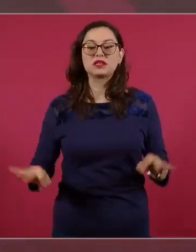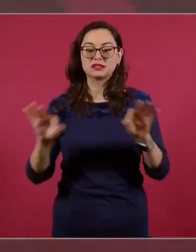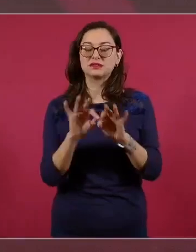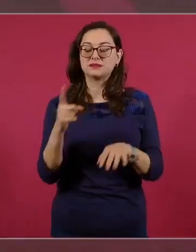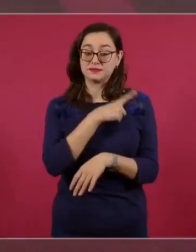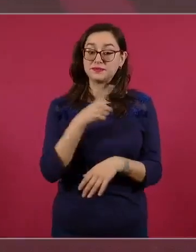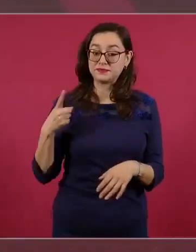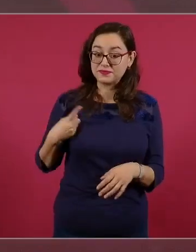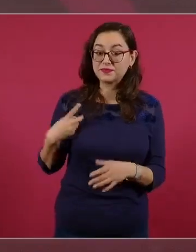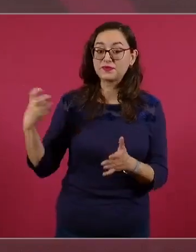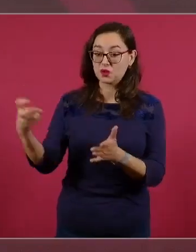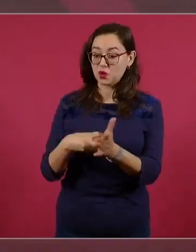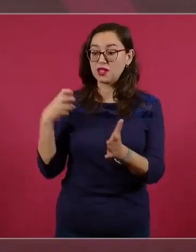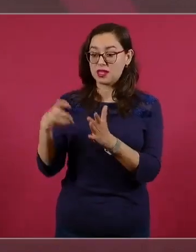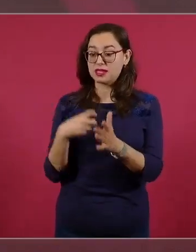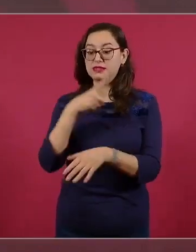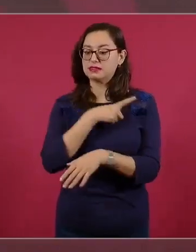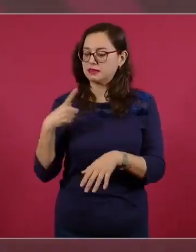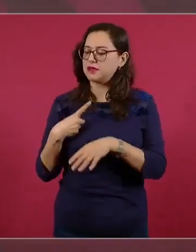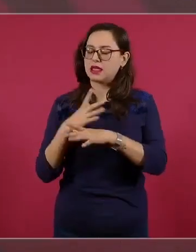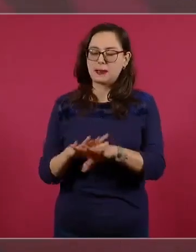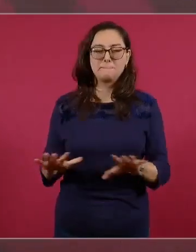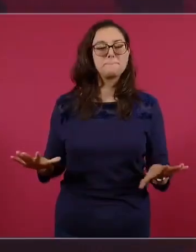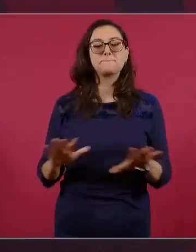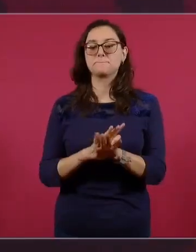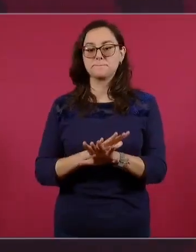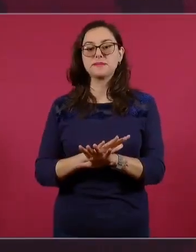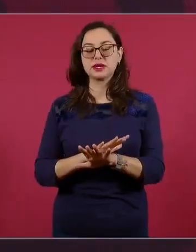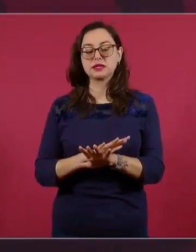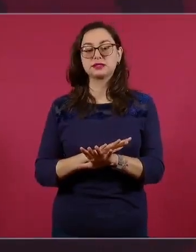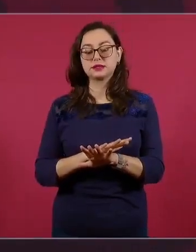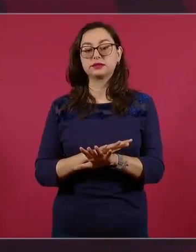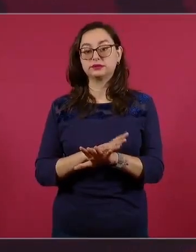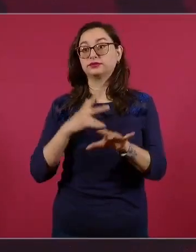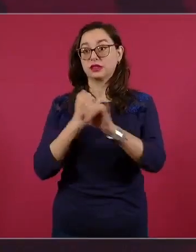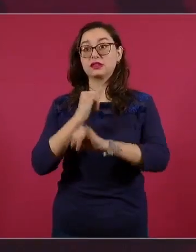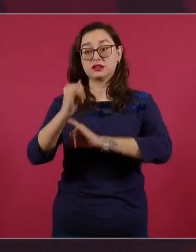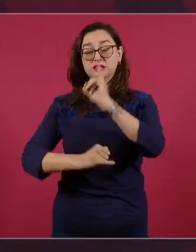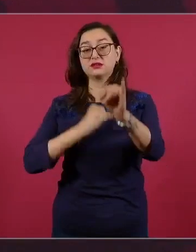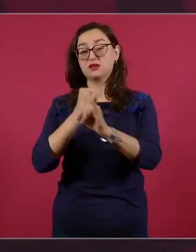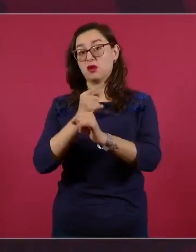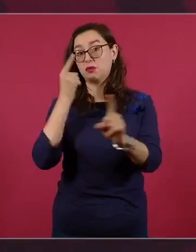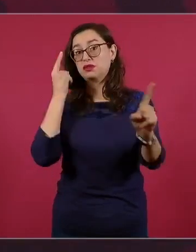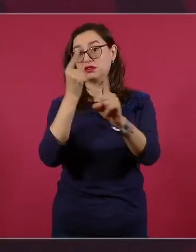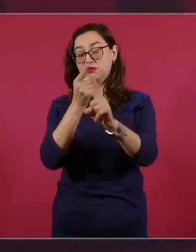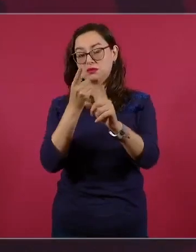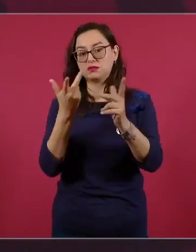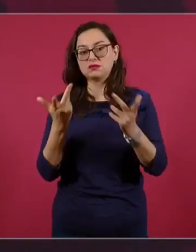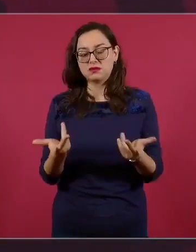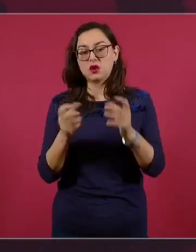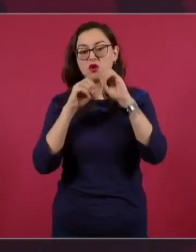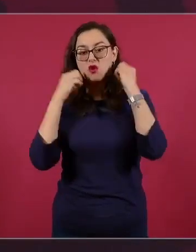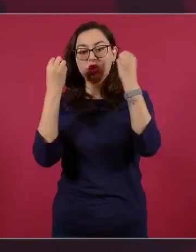la política internacional. Los